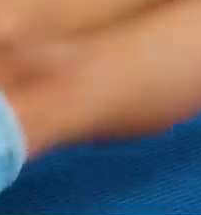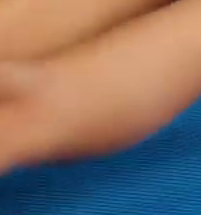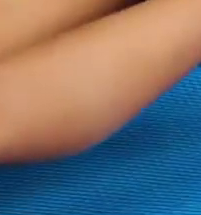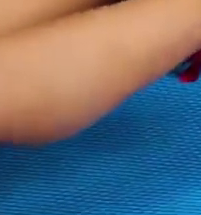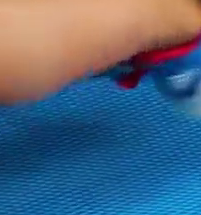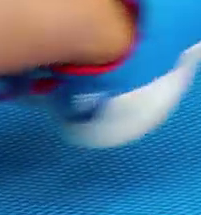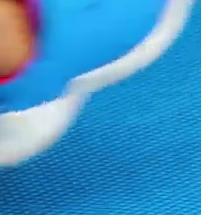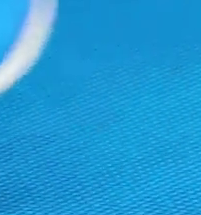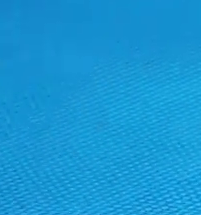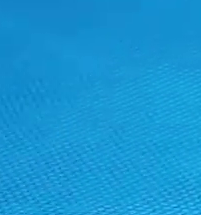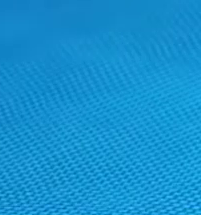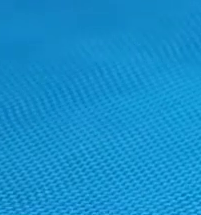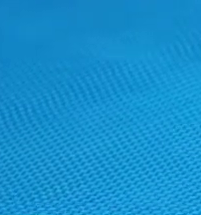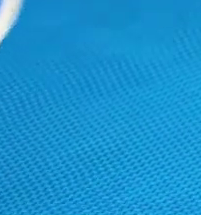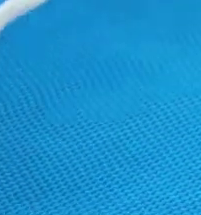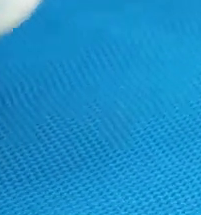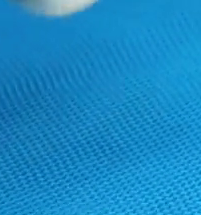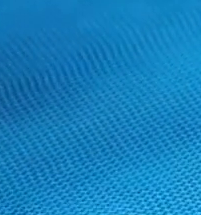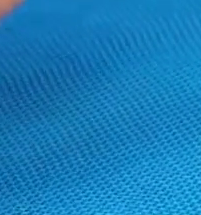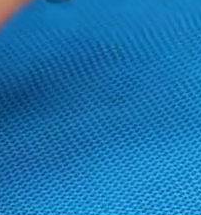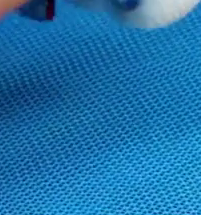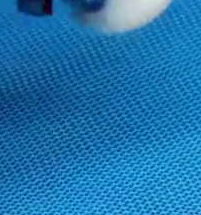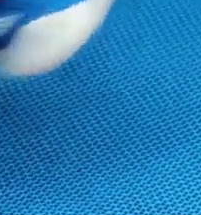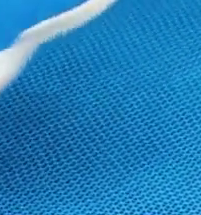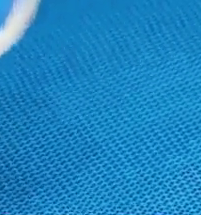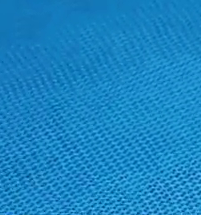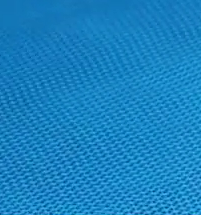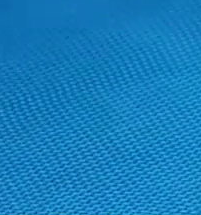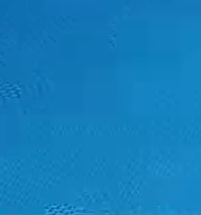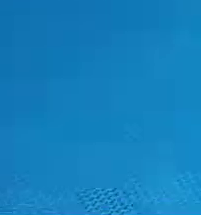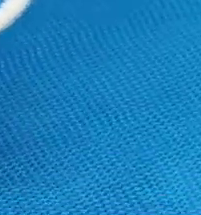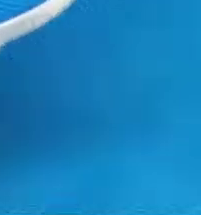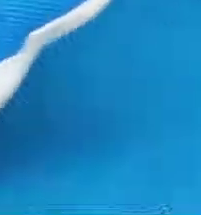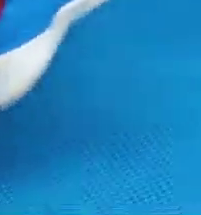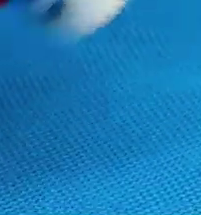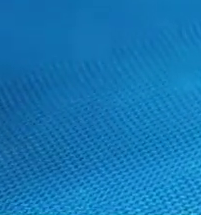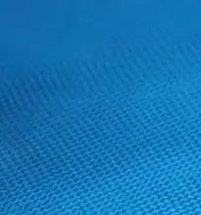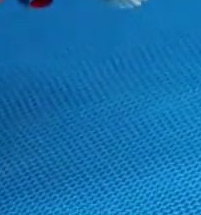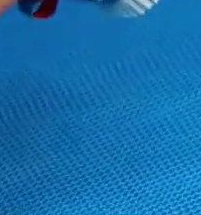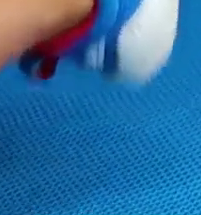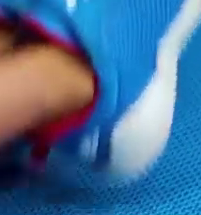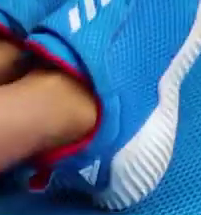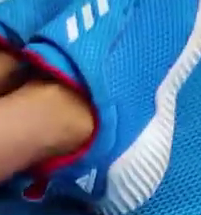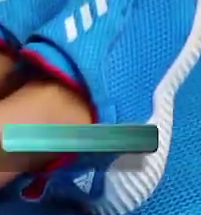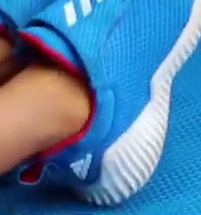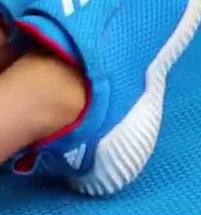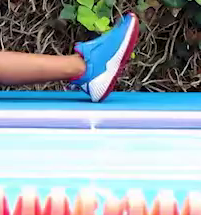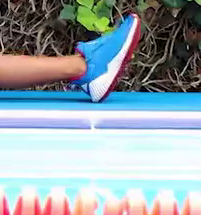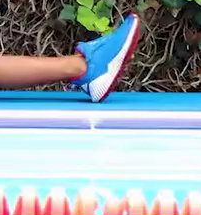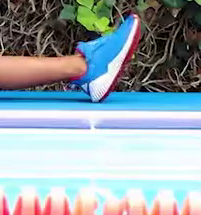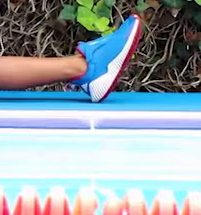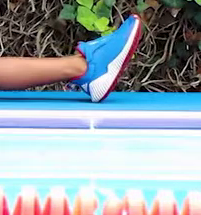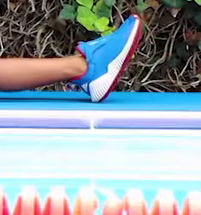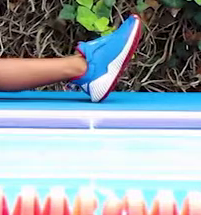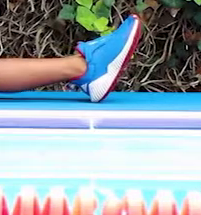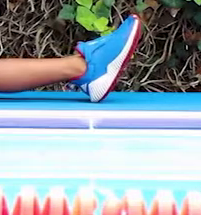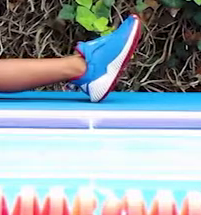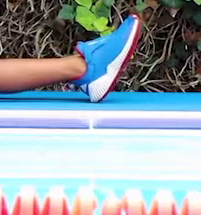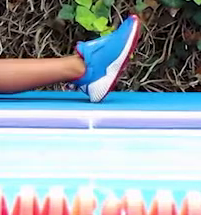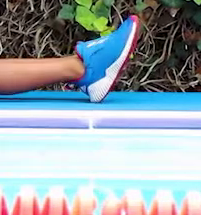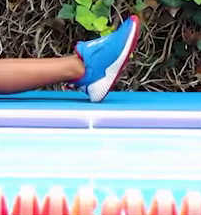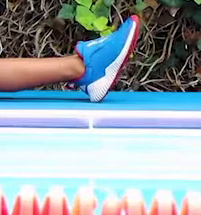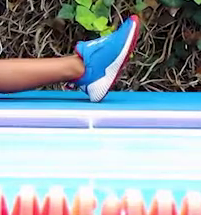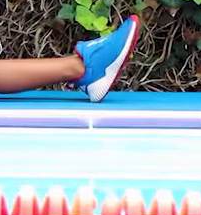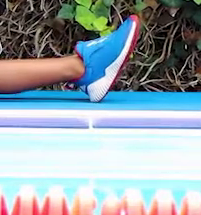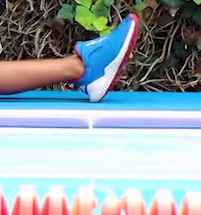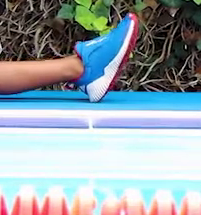Estiramos, flexionamos, dos, una más, respira y descansamos. Respira